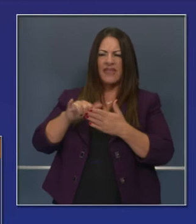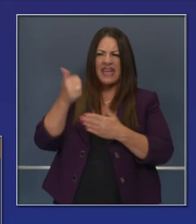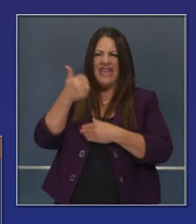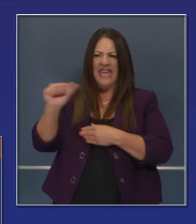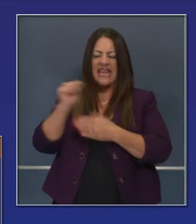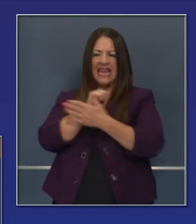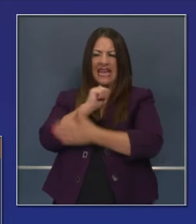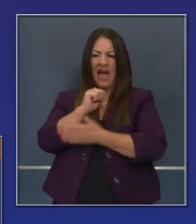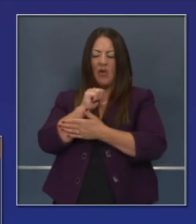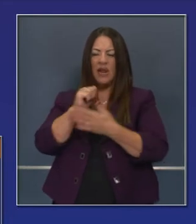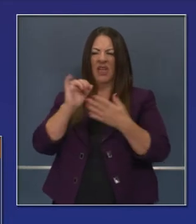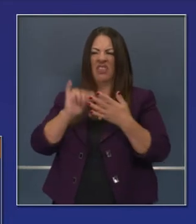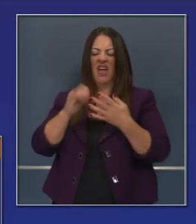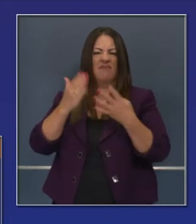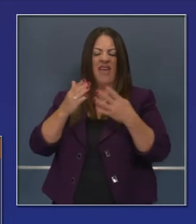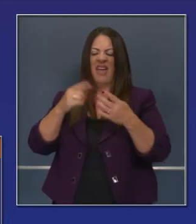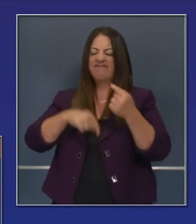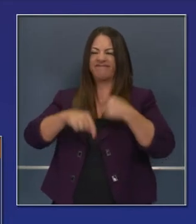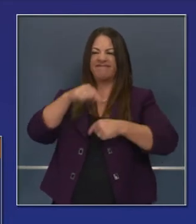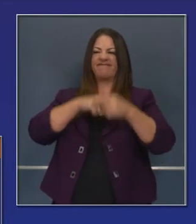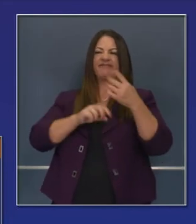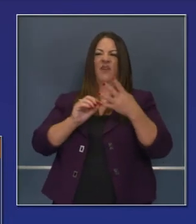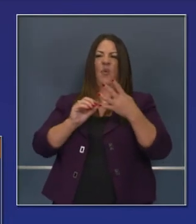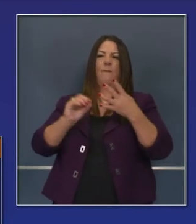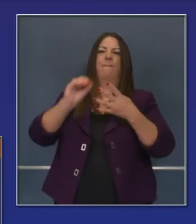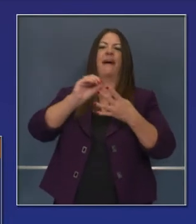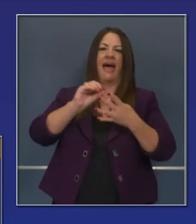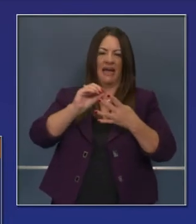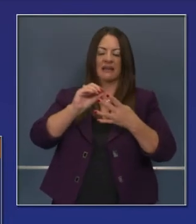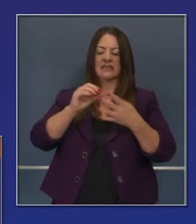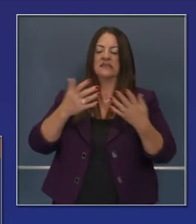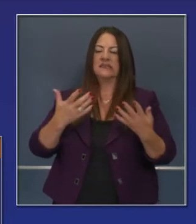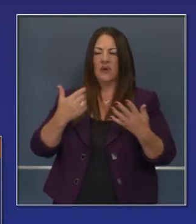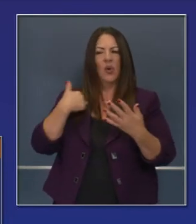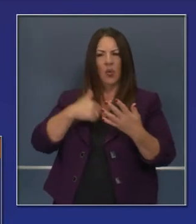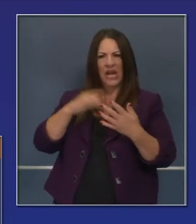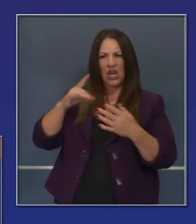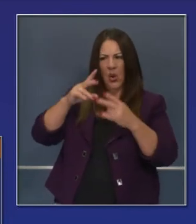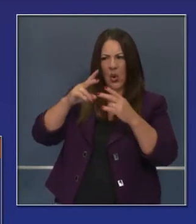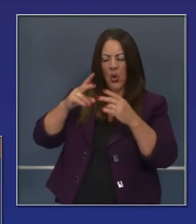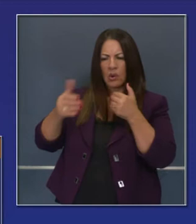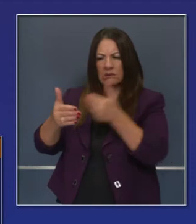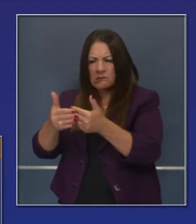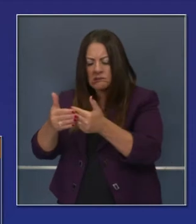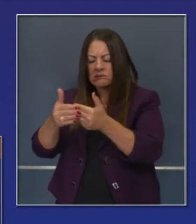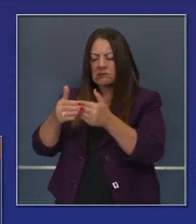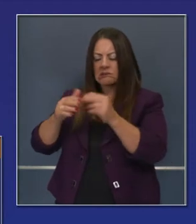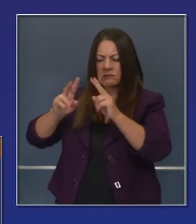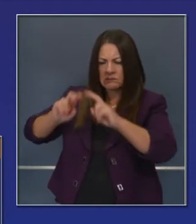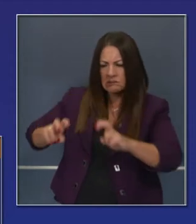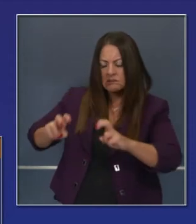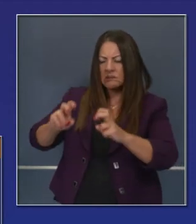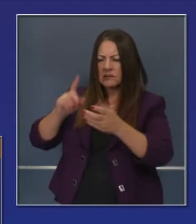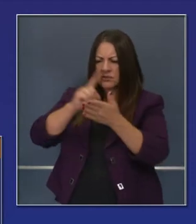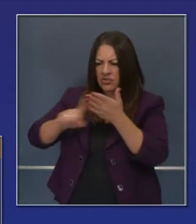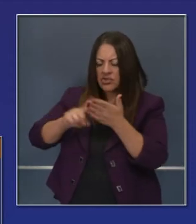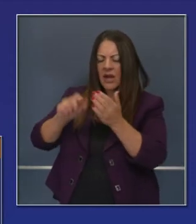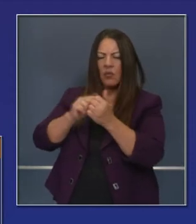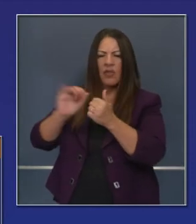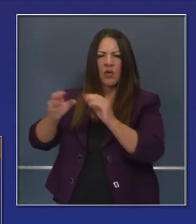equipos de salubridad y otros líderes en sus condados para asegurarnos de que se utilicen los datos